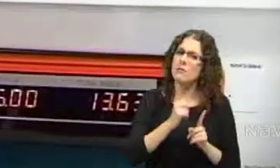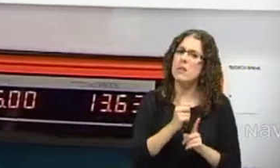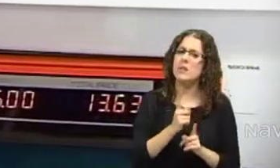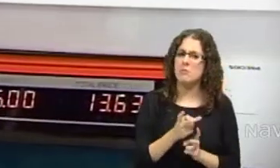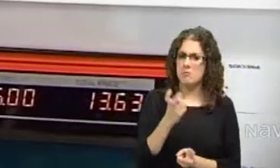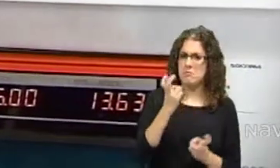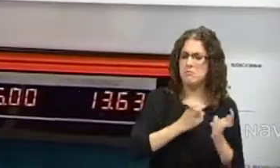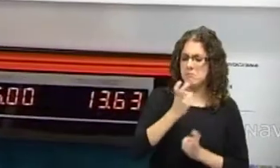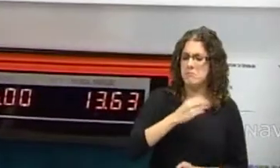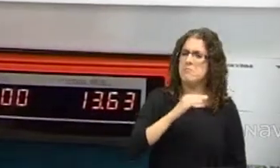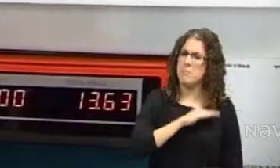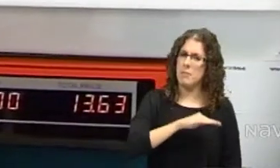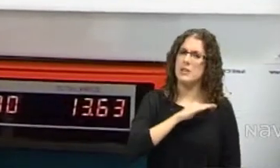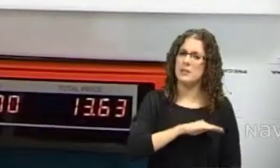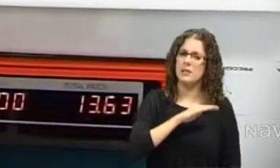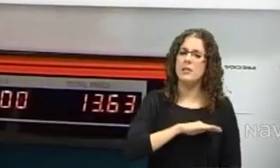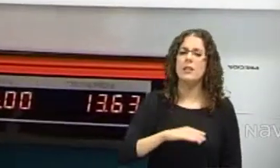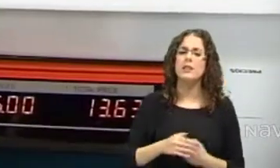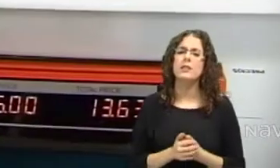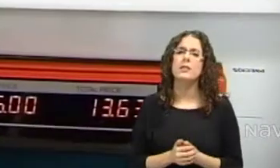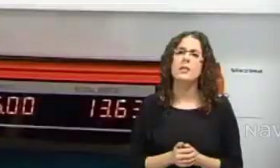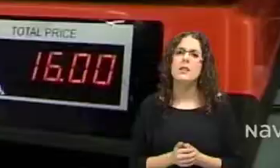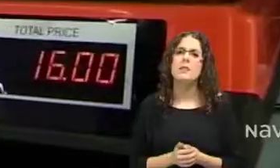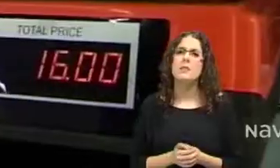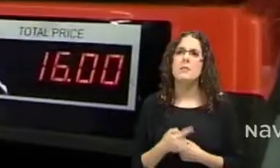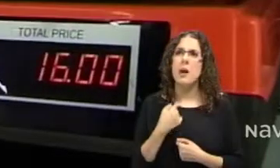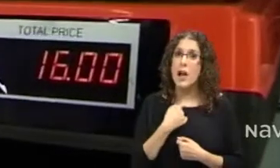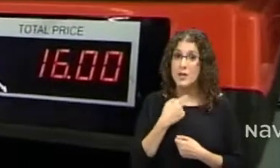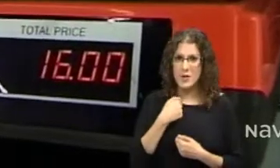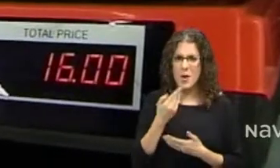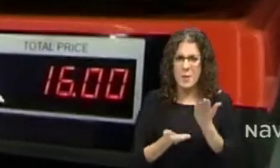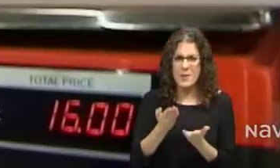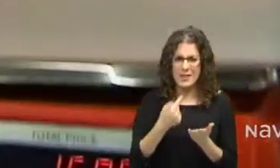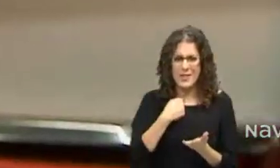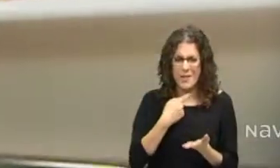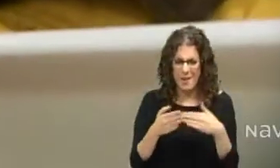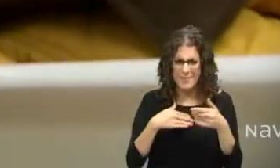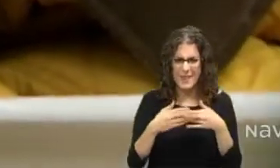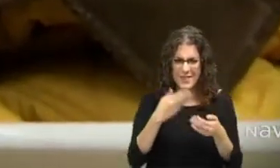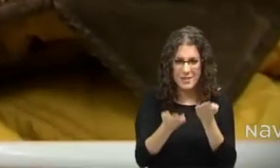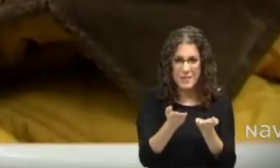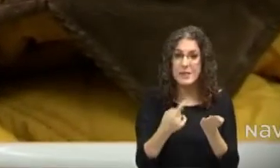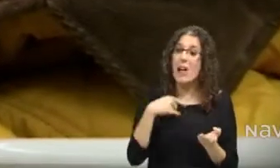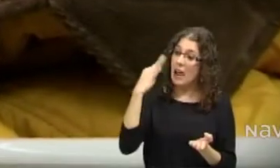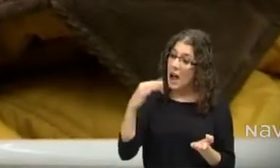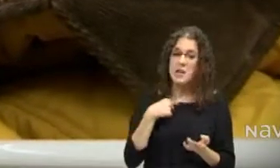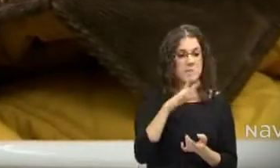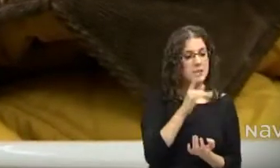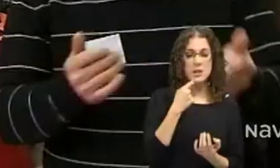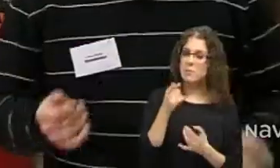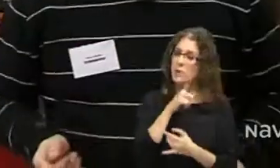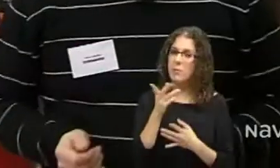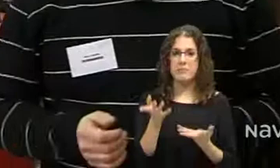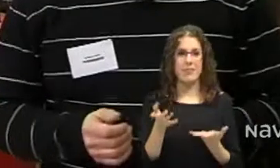poco clientes, que repiten. Y a ellos mismos, ah, pues me peso yo y tal, y se pesan ellos mismos, ah, pues mira, esta tanto, esta tanto, ah, pues esta sí, pues no sé qué.